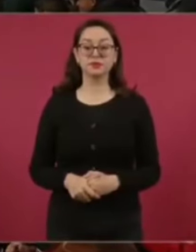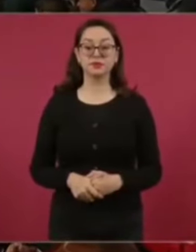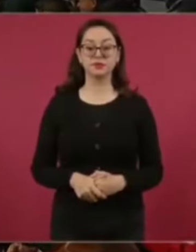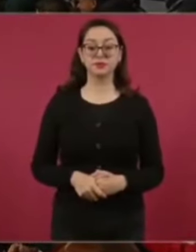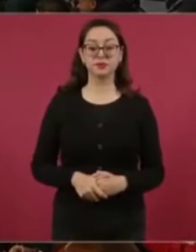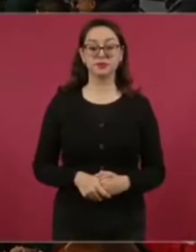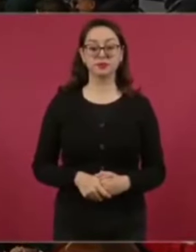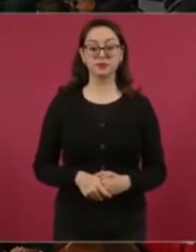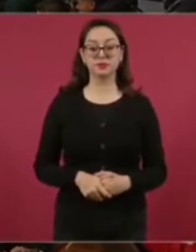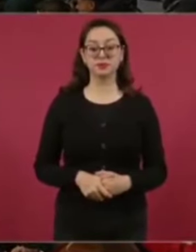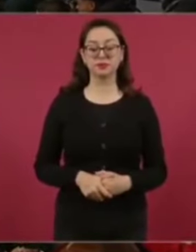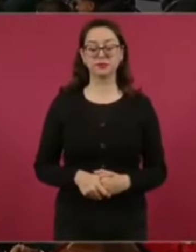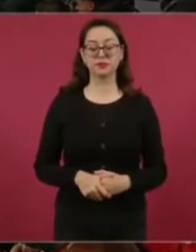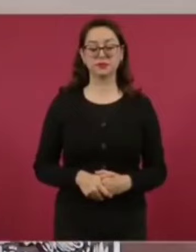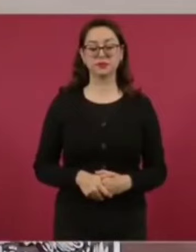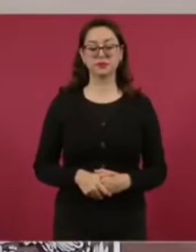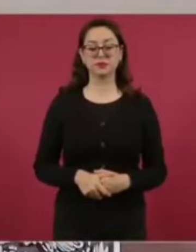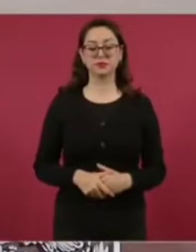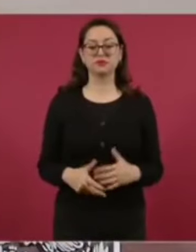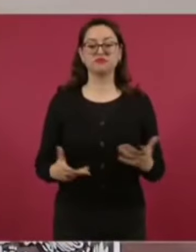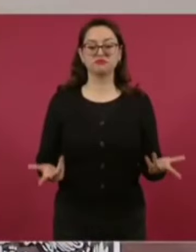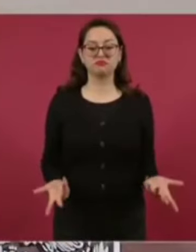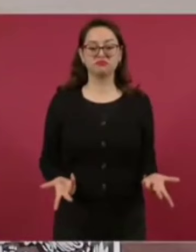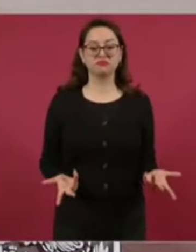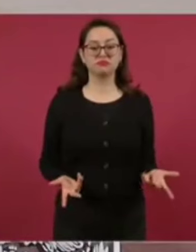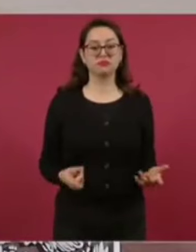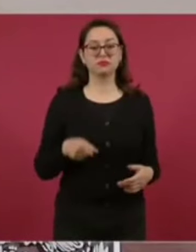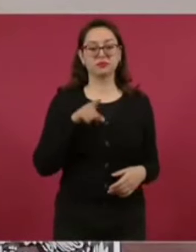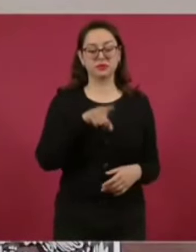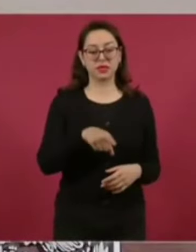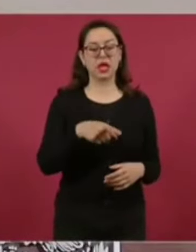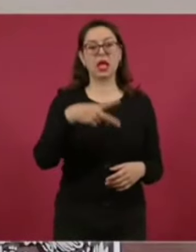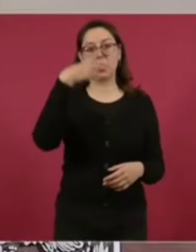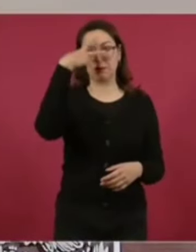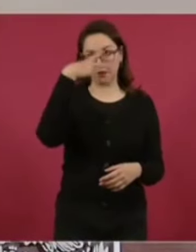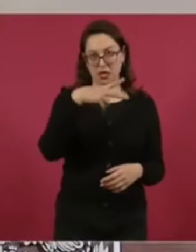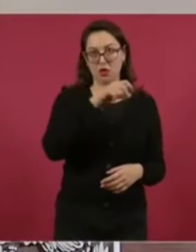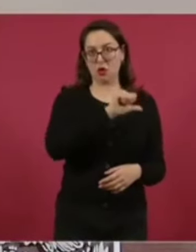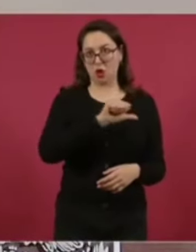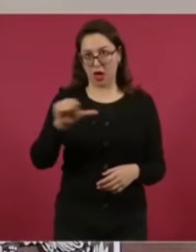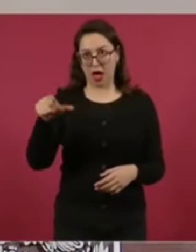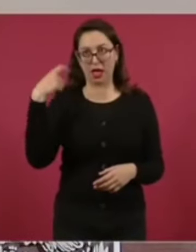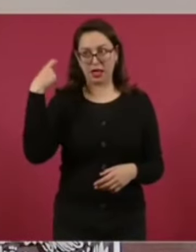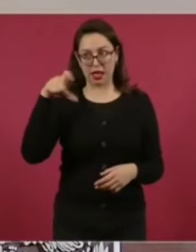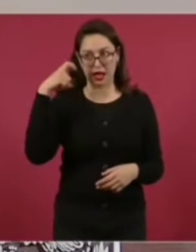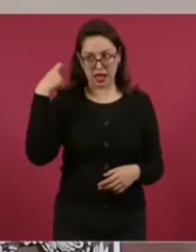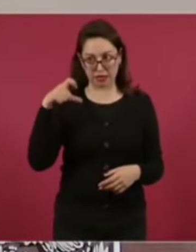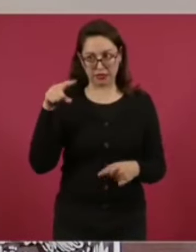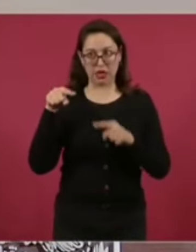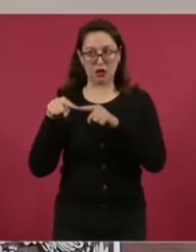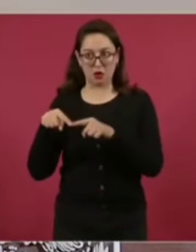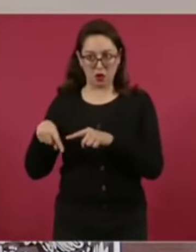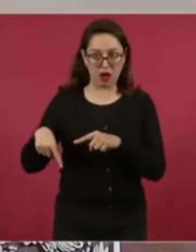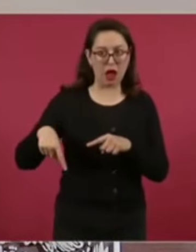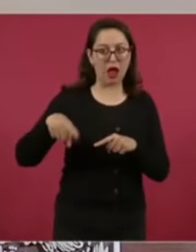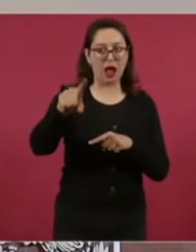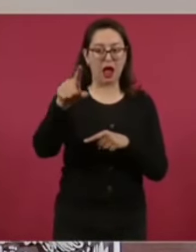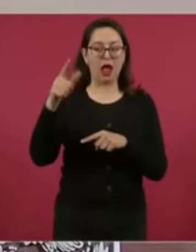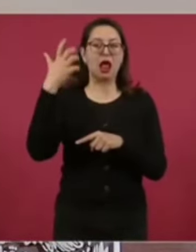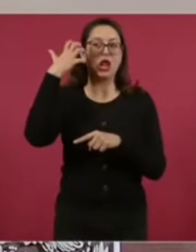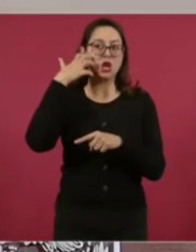Bueno, las iniciativas que nos dieron fue México-Querétaro, Querétaro-León, León-Aguascalientes,